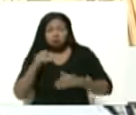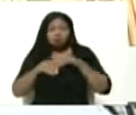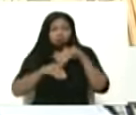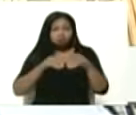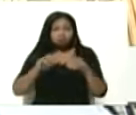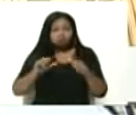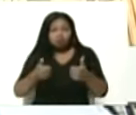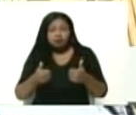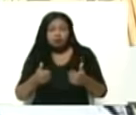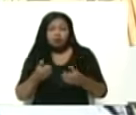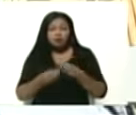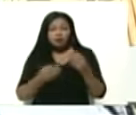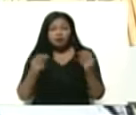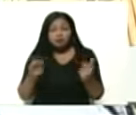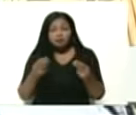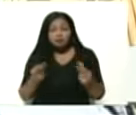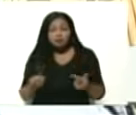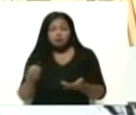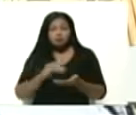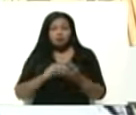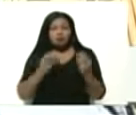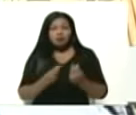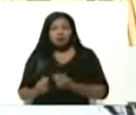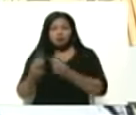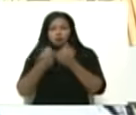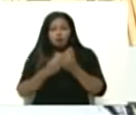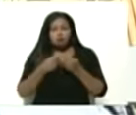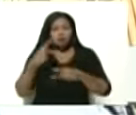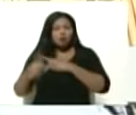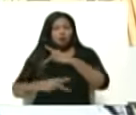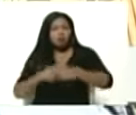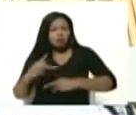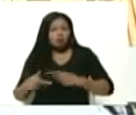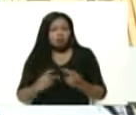reactivación definitiva de la economía productiva.